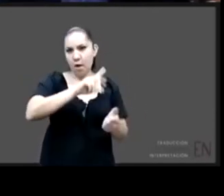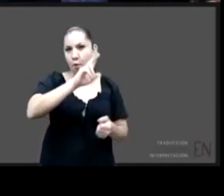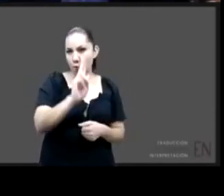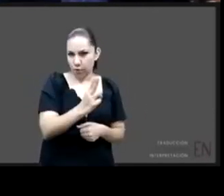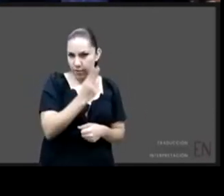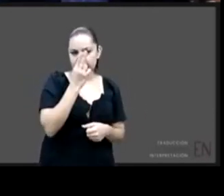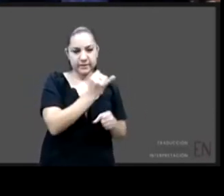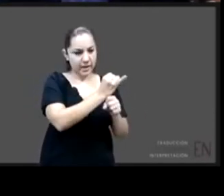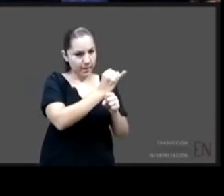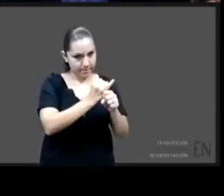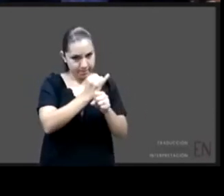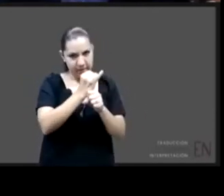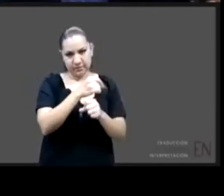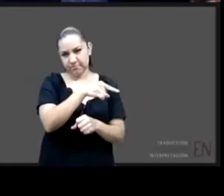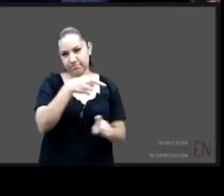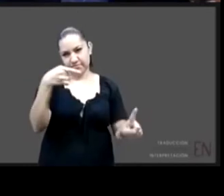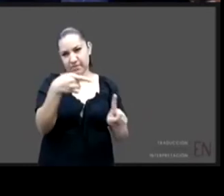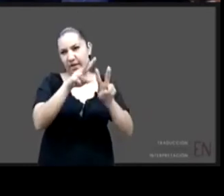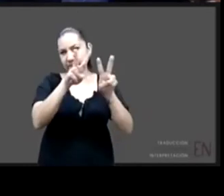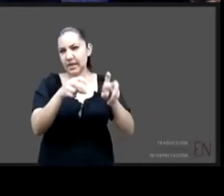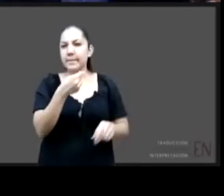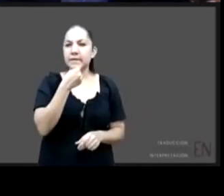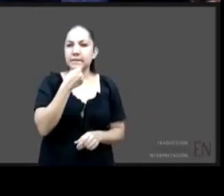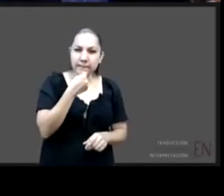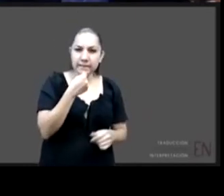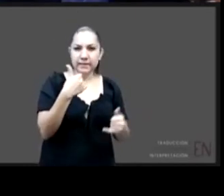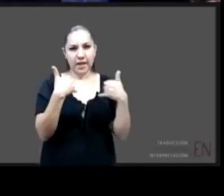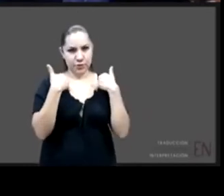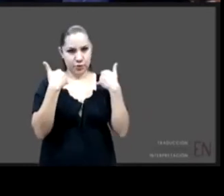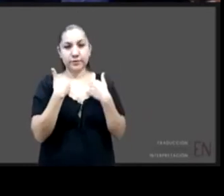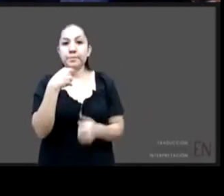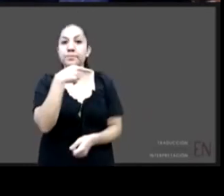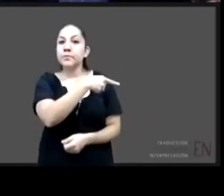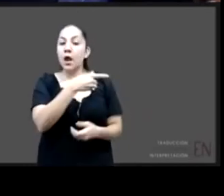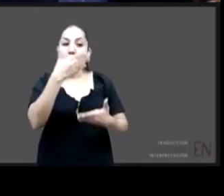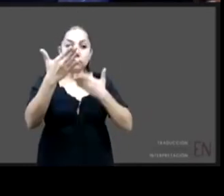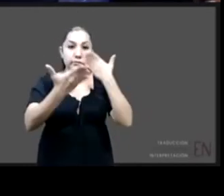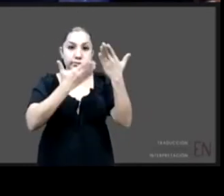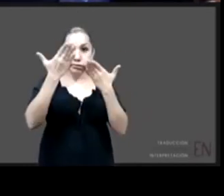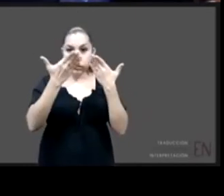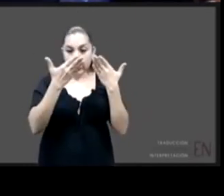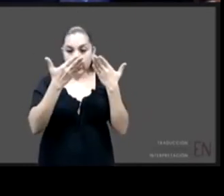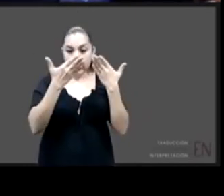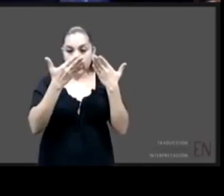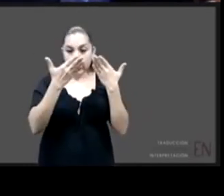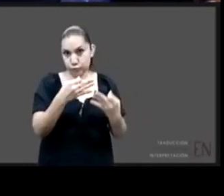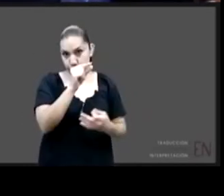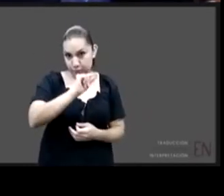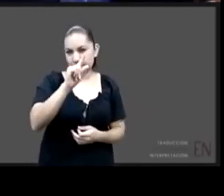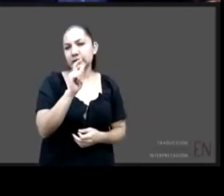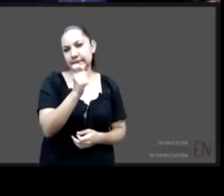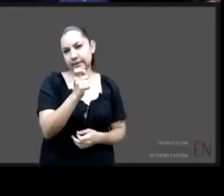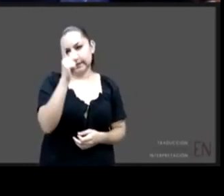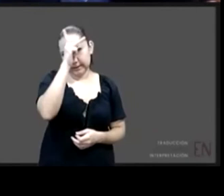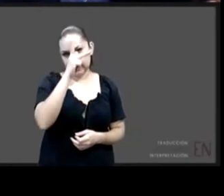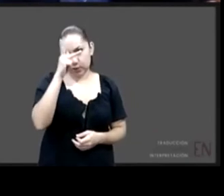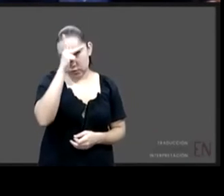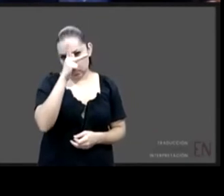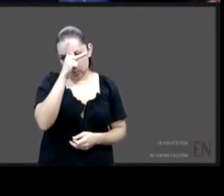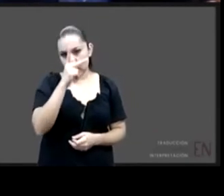adolescencia, es psicóloga, tiene una maestría en